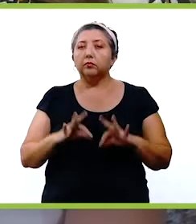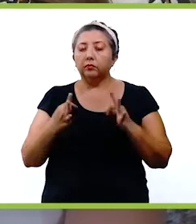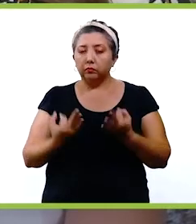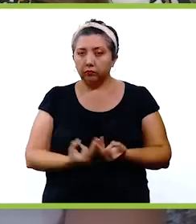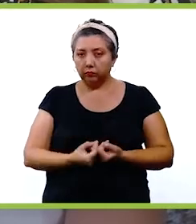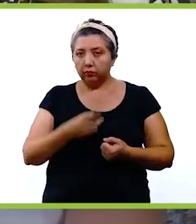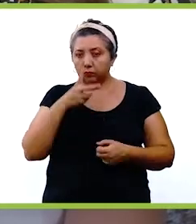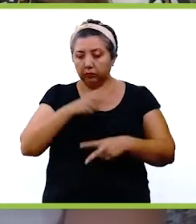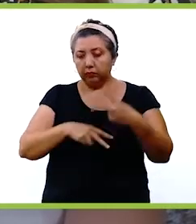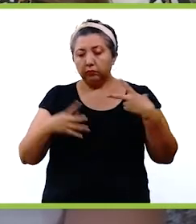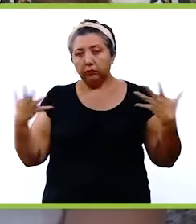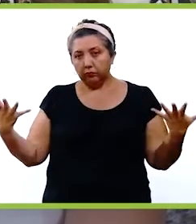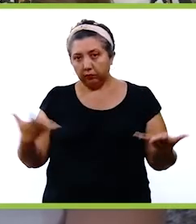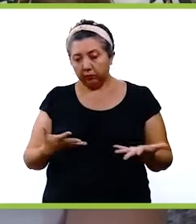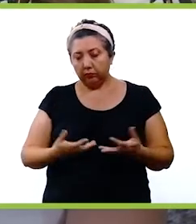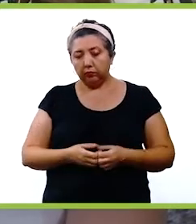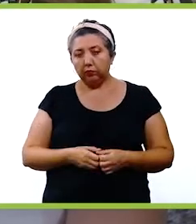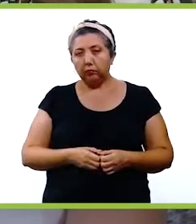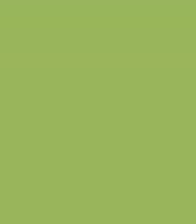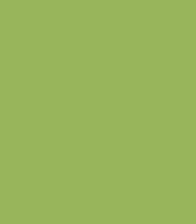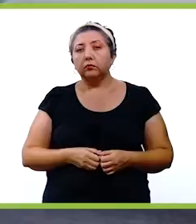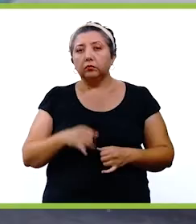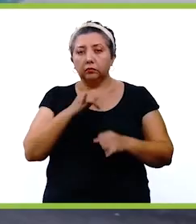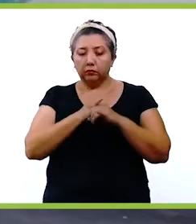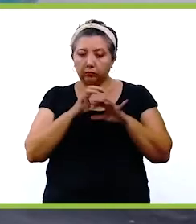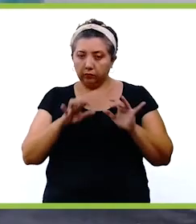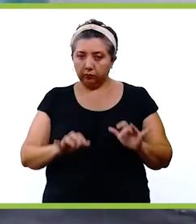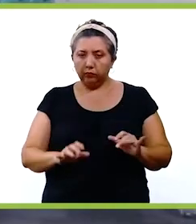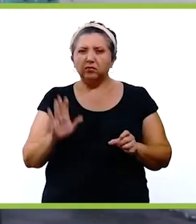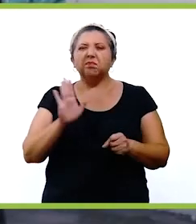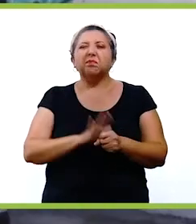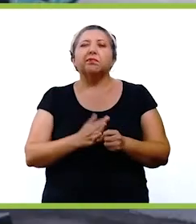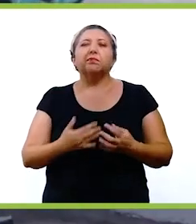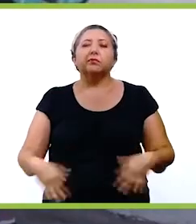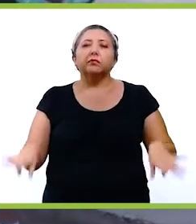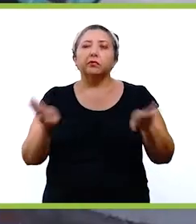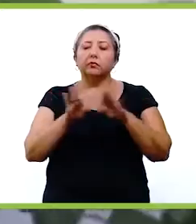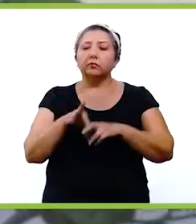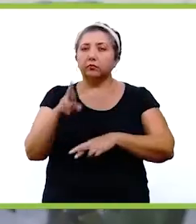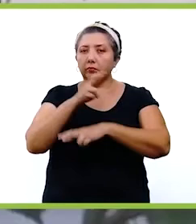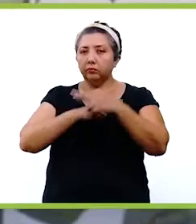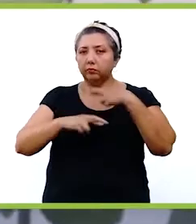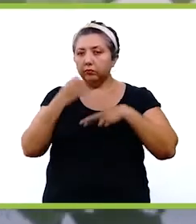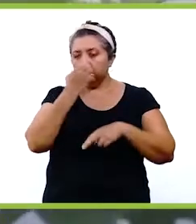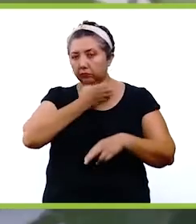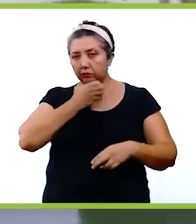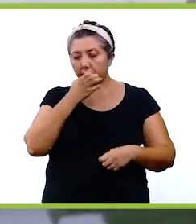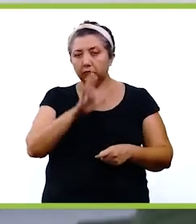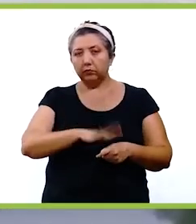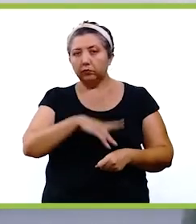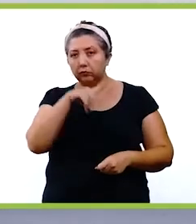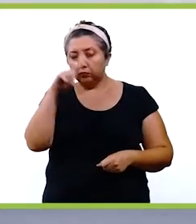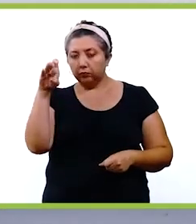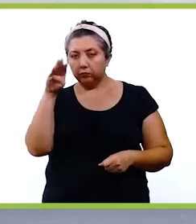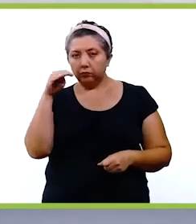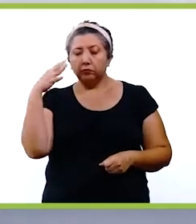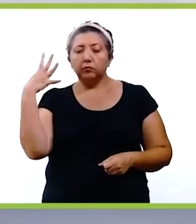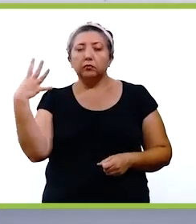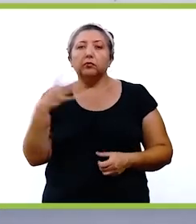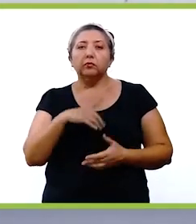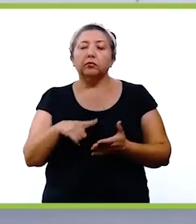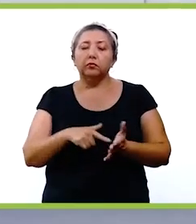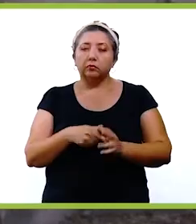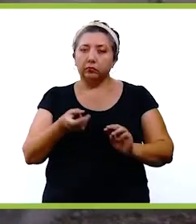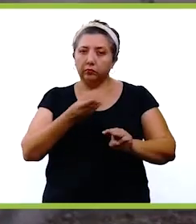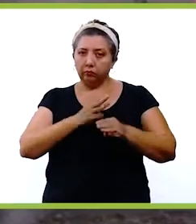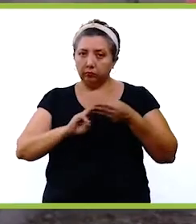que veníamos acostumbrados, que es el virtual. ¿Y esto por qué es importante el regreso a clases? Mira, Libden, porque de 194 países en el